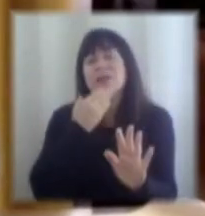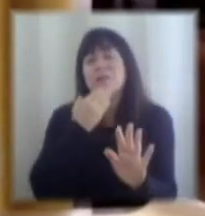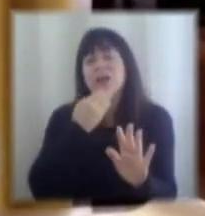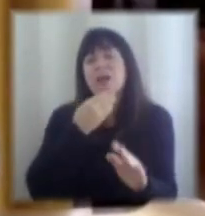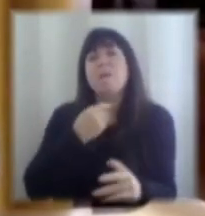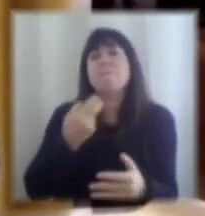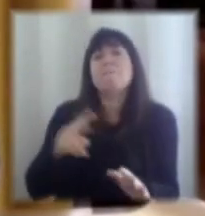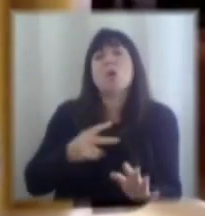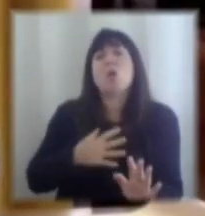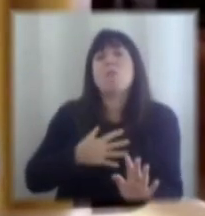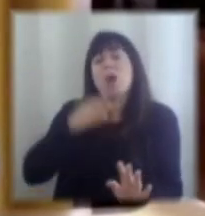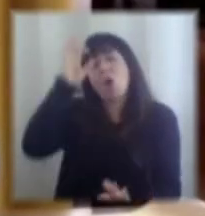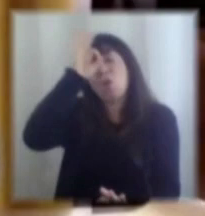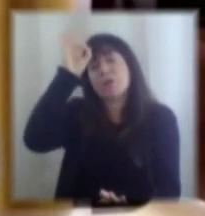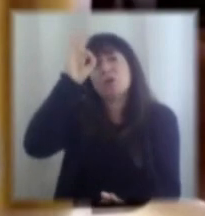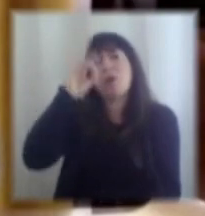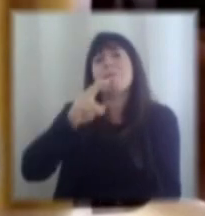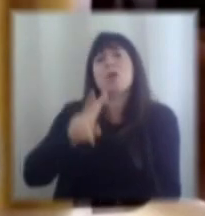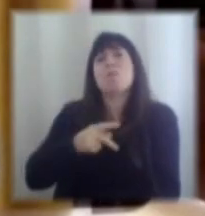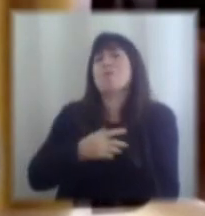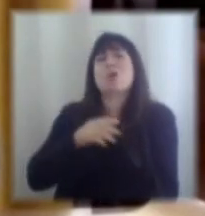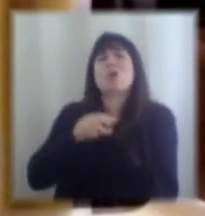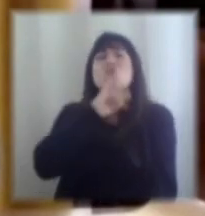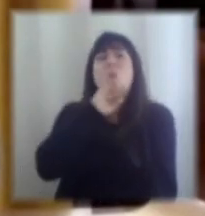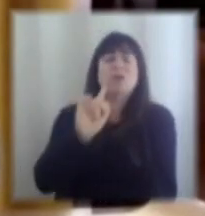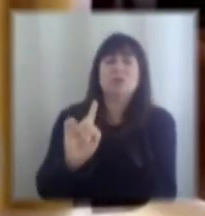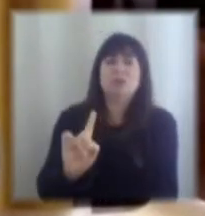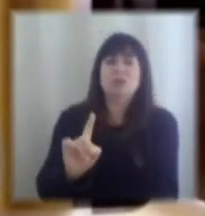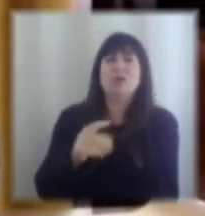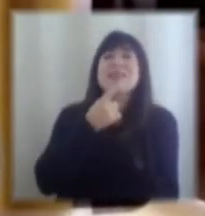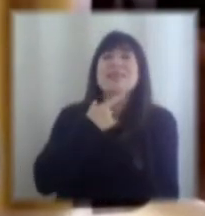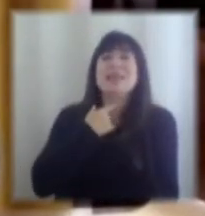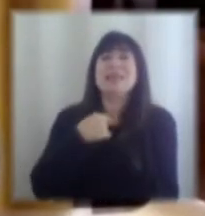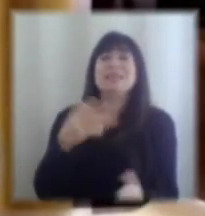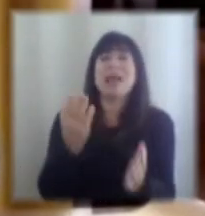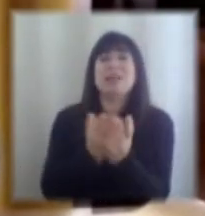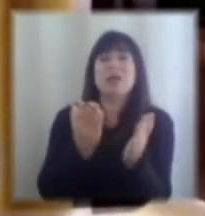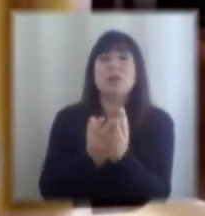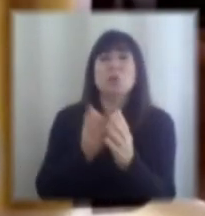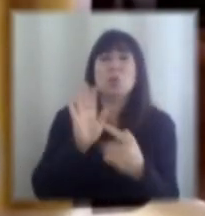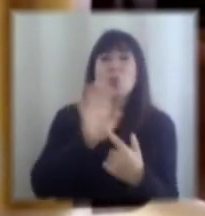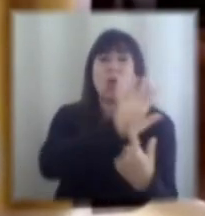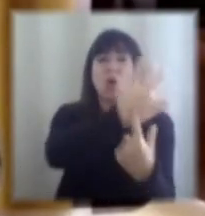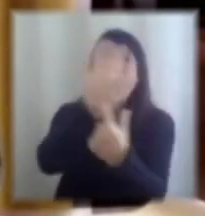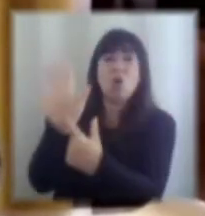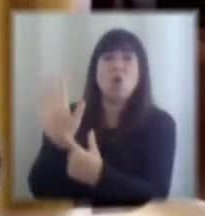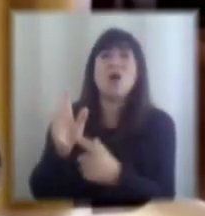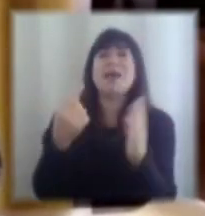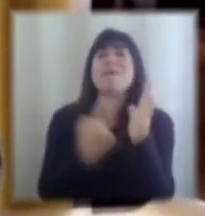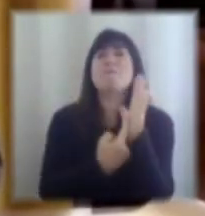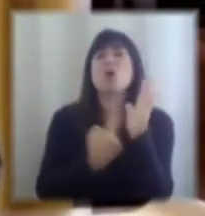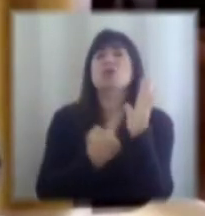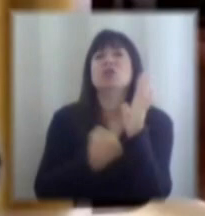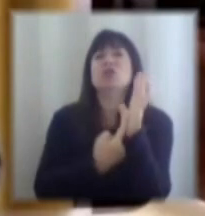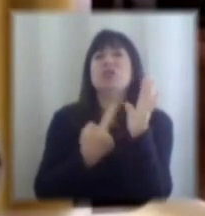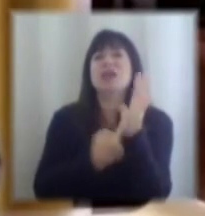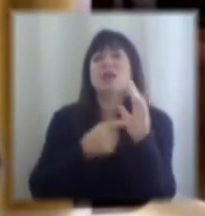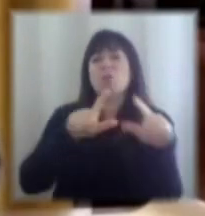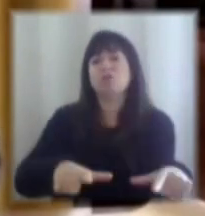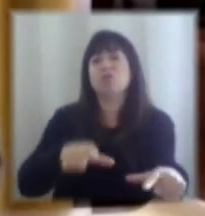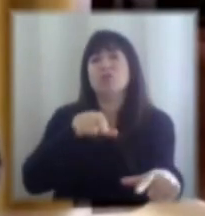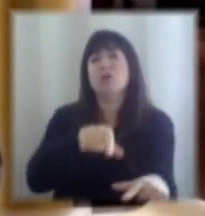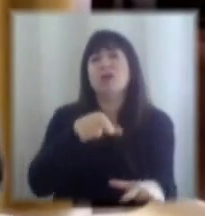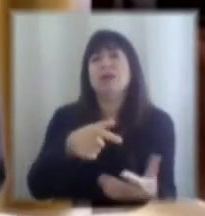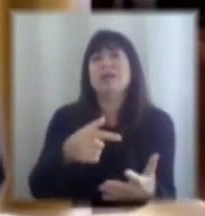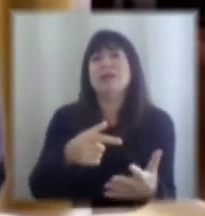opiniones pero no sus propios números es interesante un estudio que sacó esta semana en puestos internos que es una radiografía de la pyme porque sabemos que hay